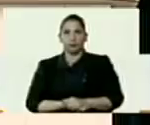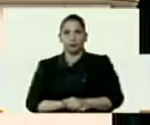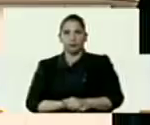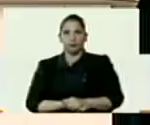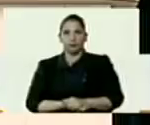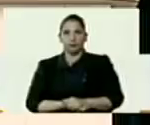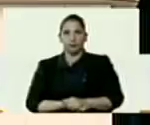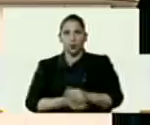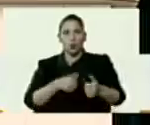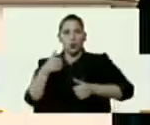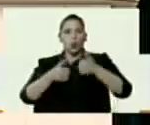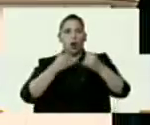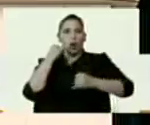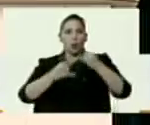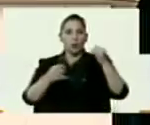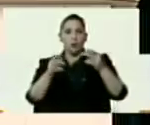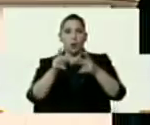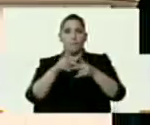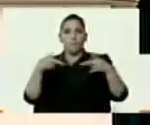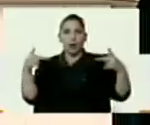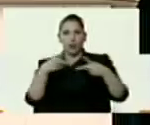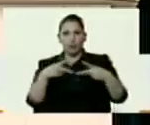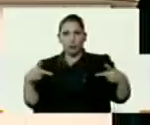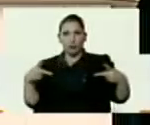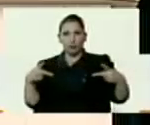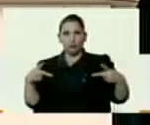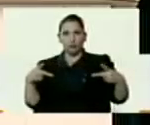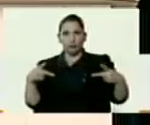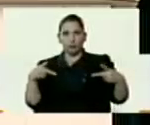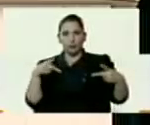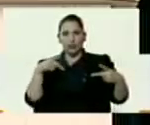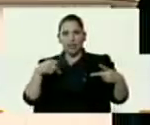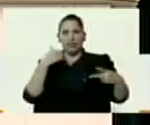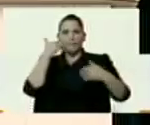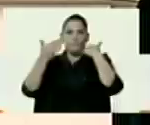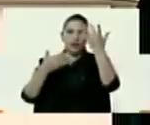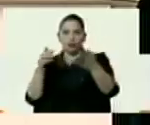¿Cuál es el último párrafo de esta basura?